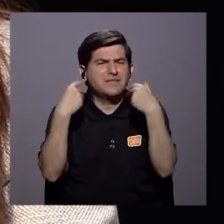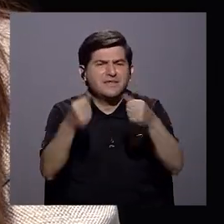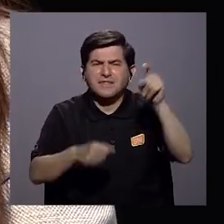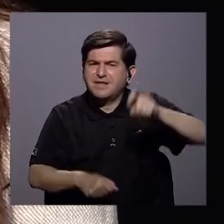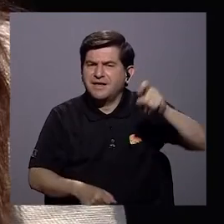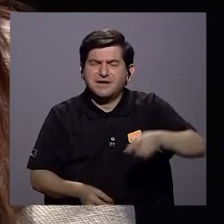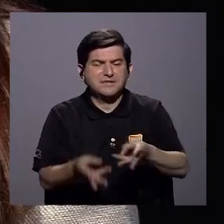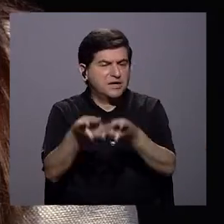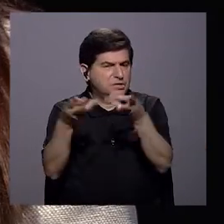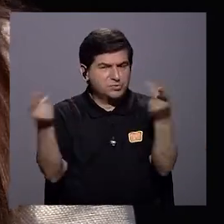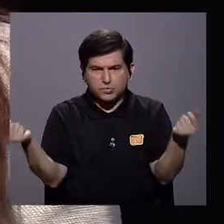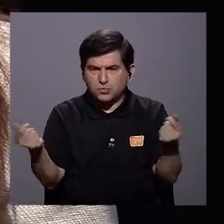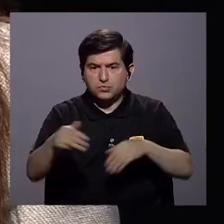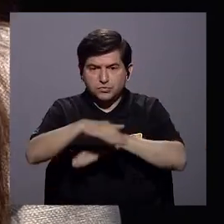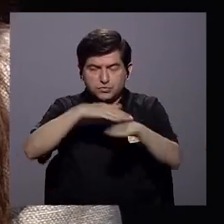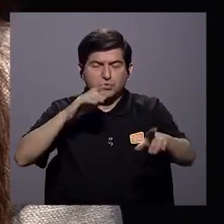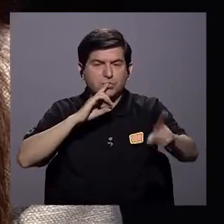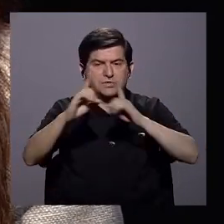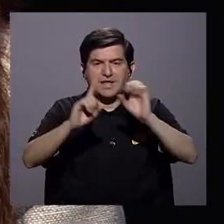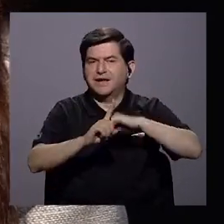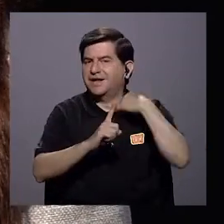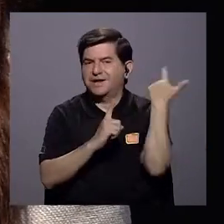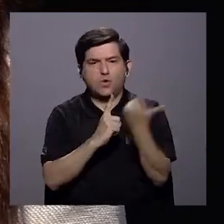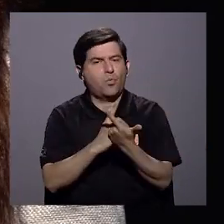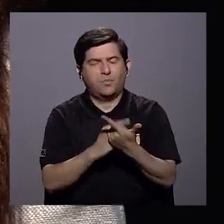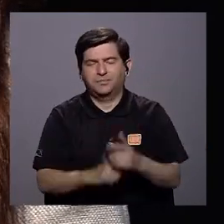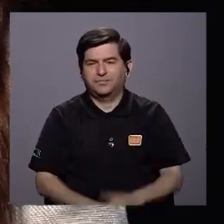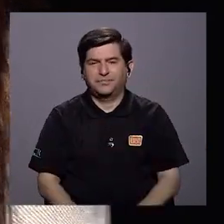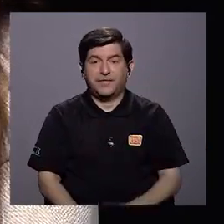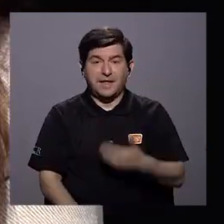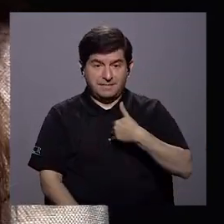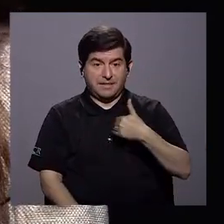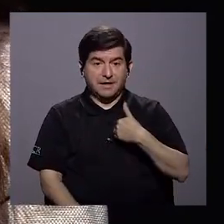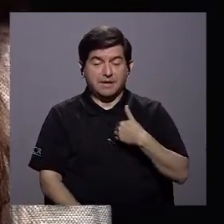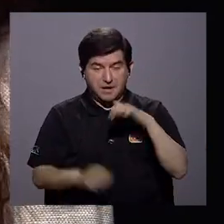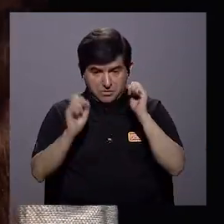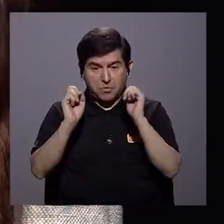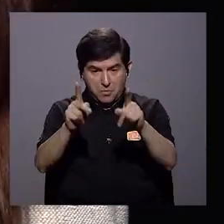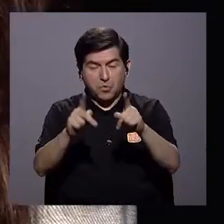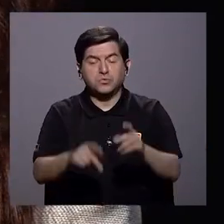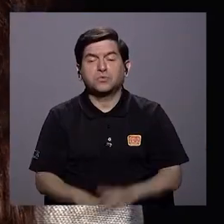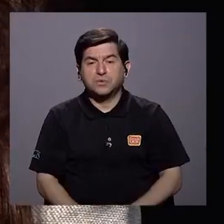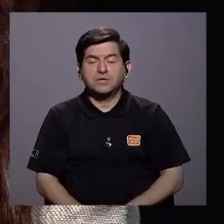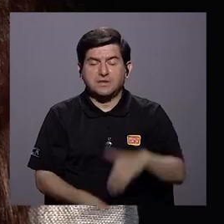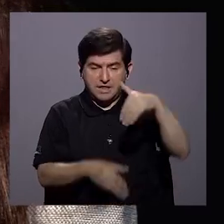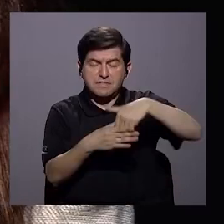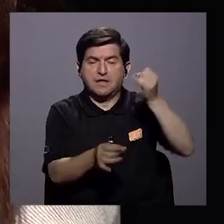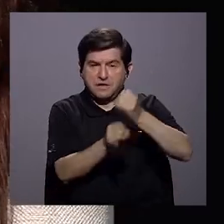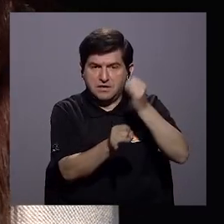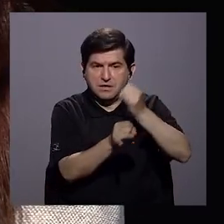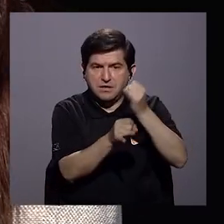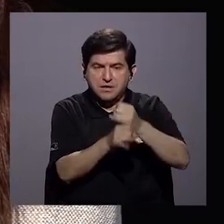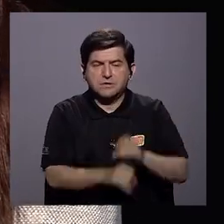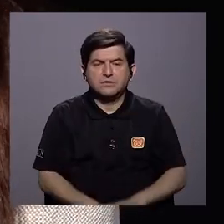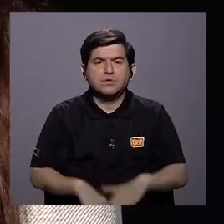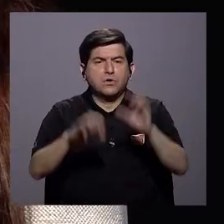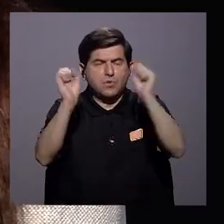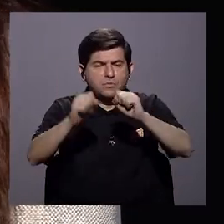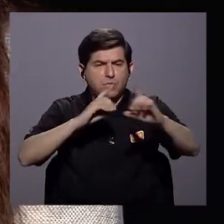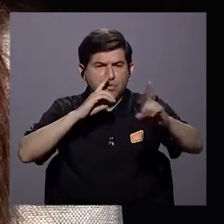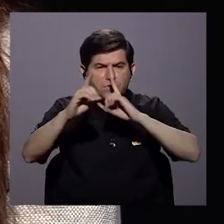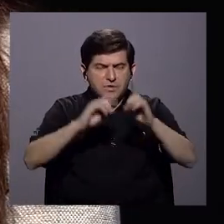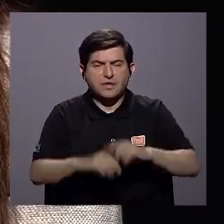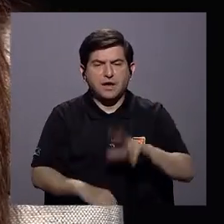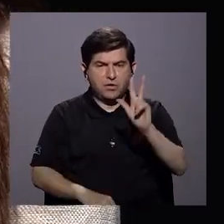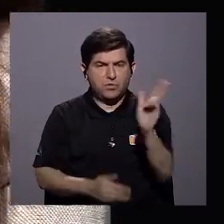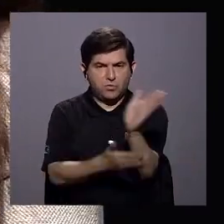necesitamos soluciones basadas en diálogo social. Tenemos espacios institucionales previstos para el